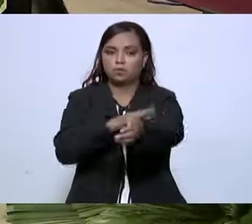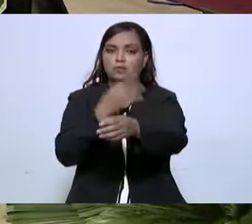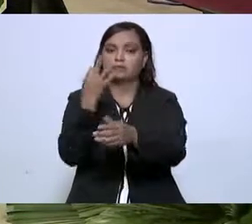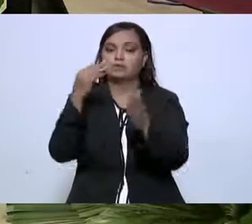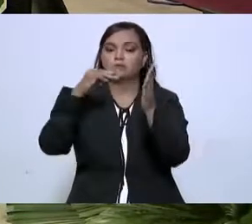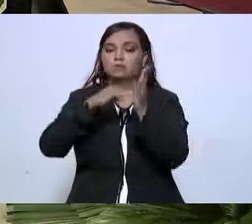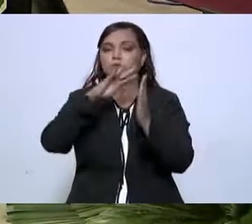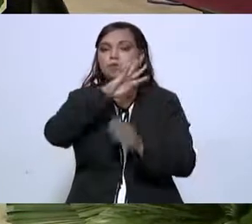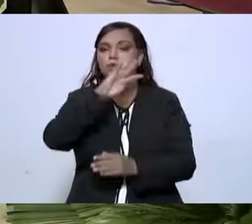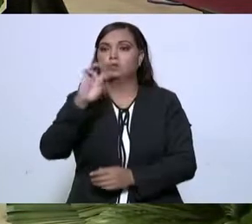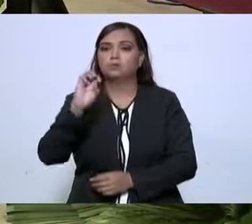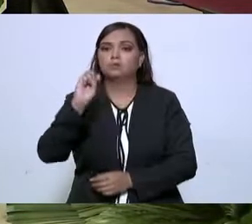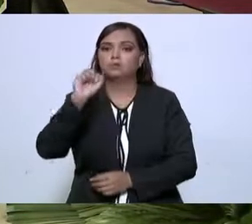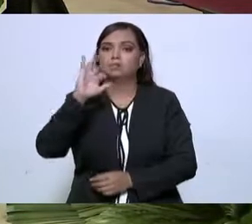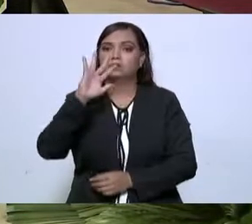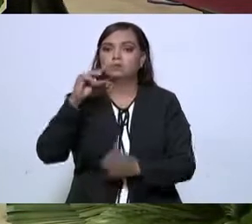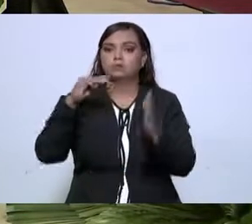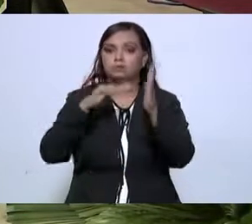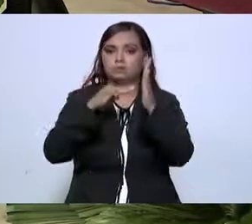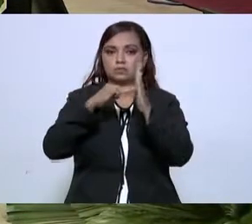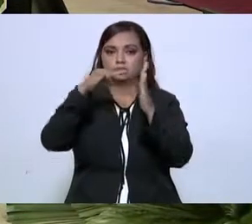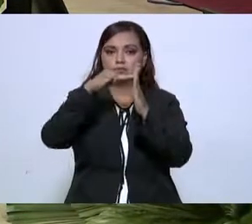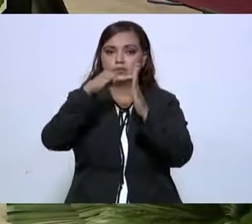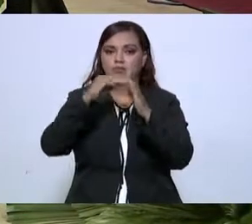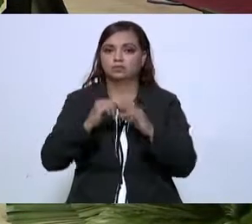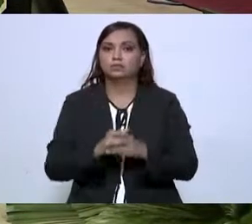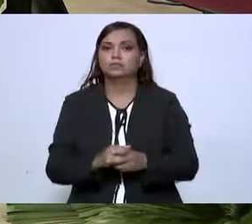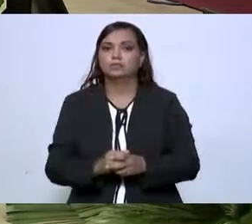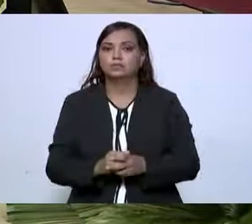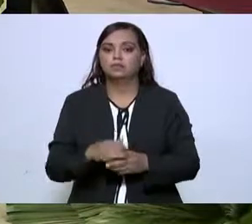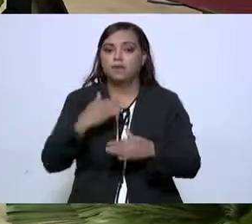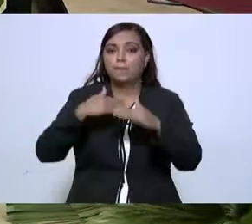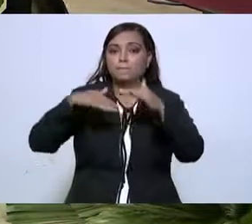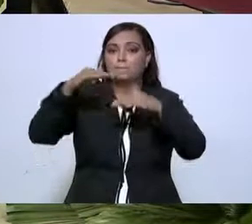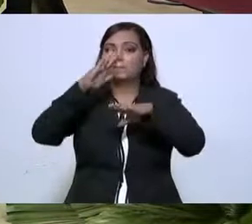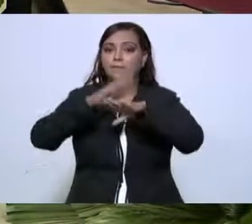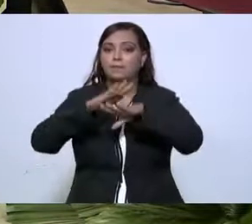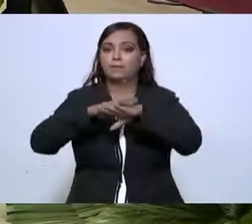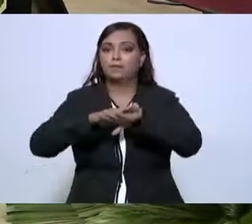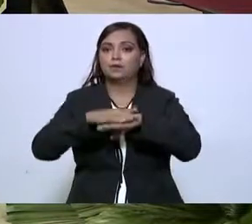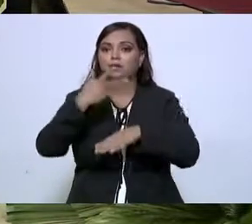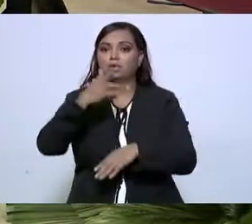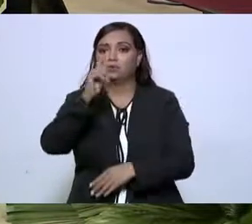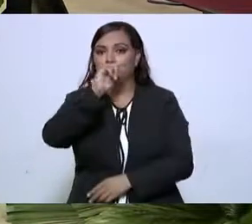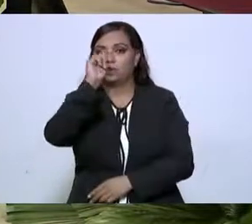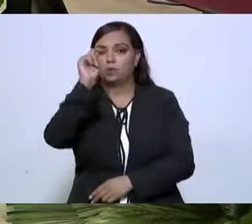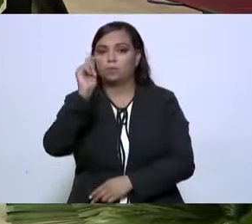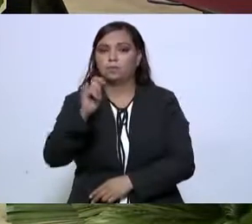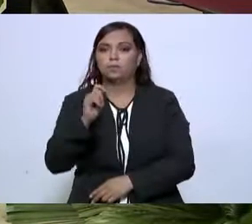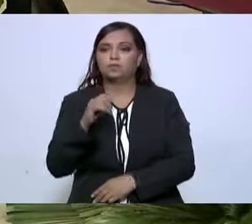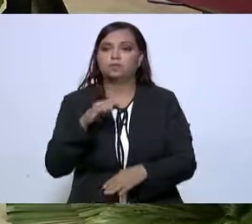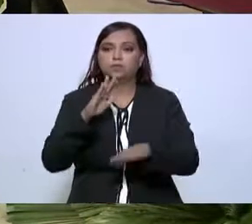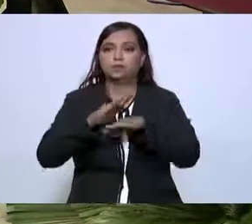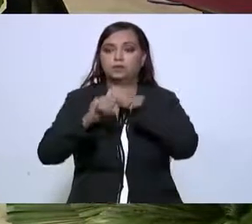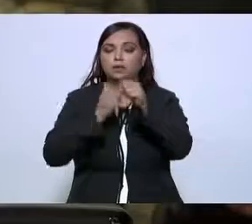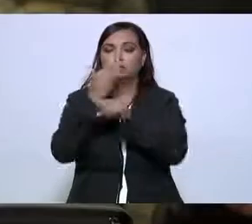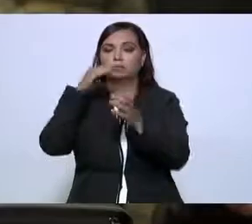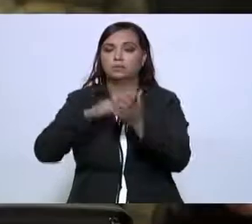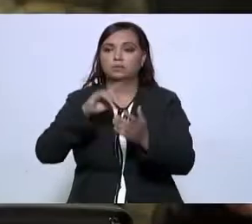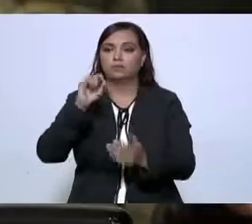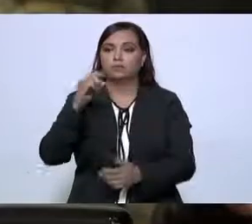.465 millones, superior en 8% a la de 2022.